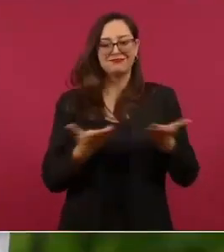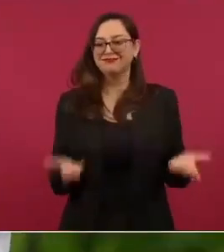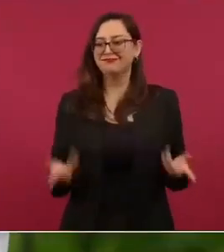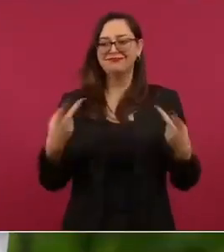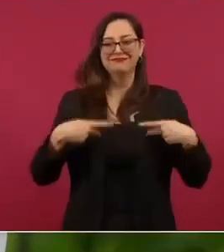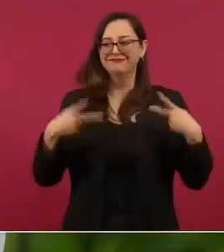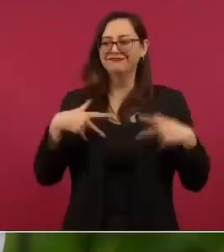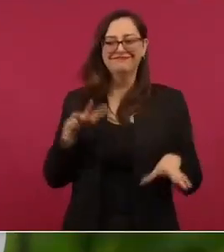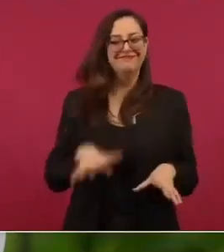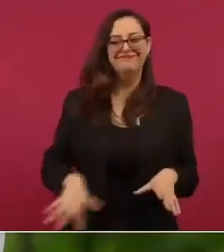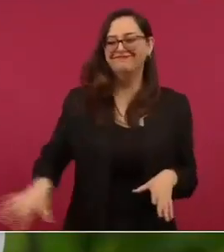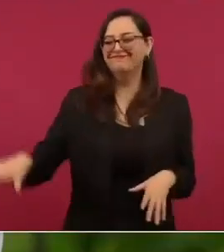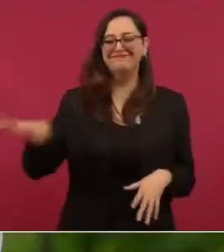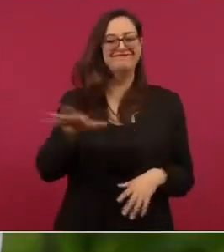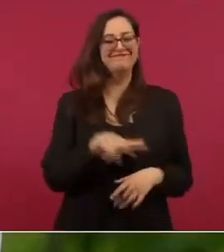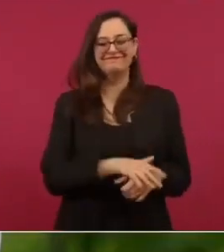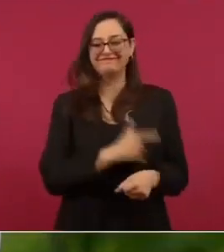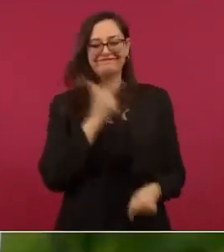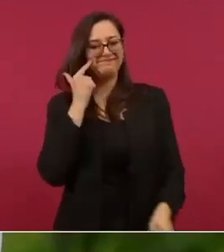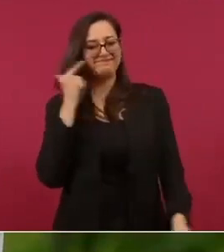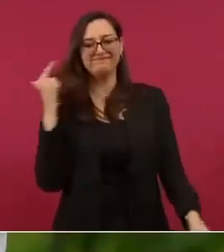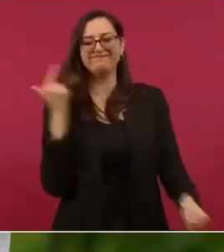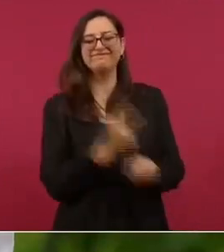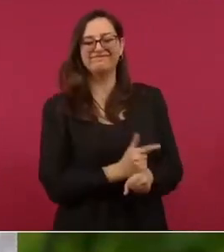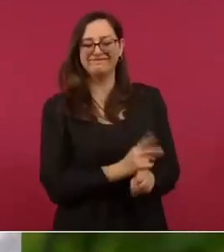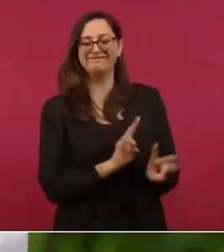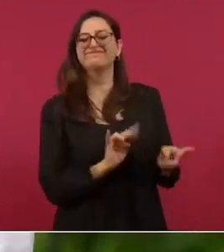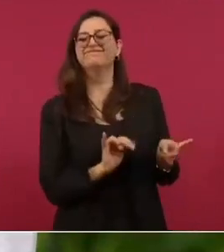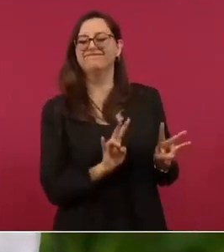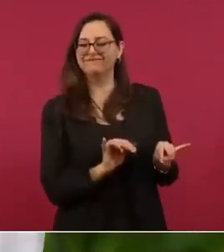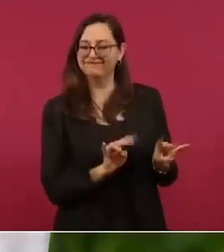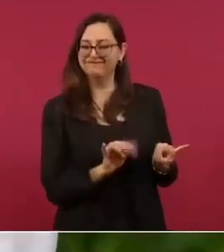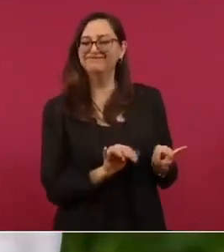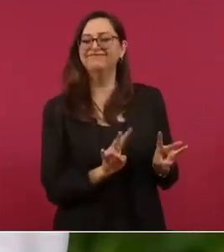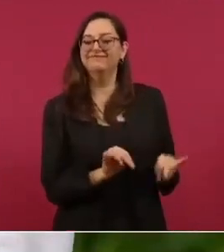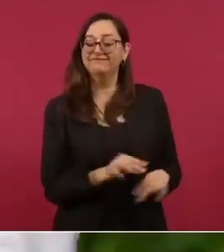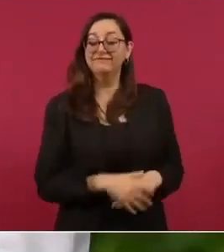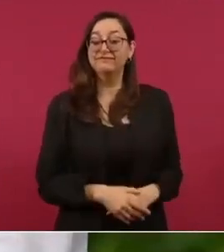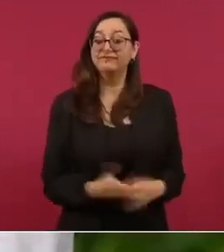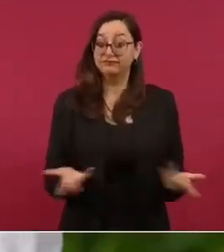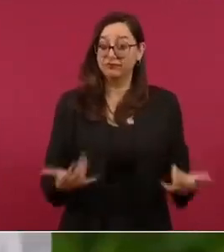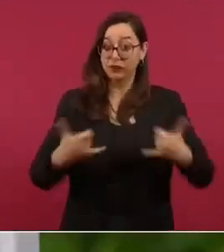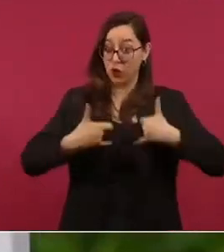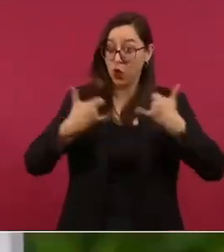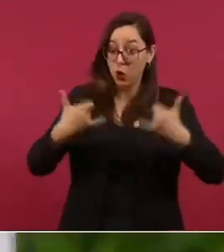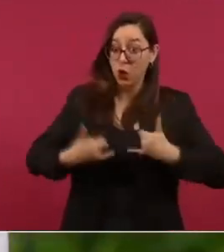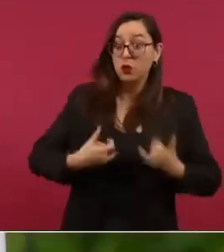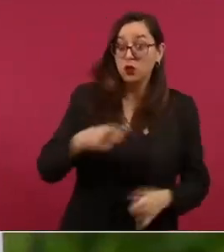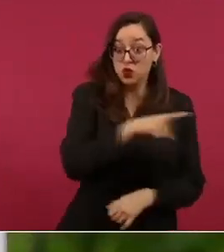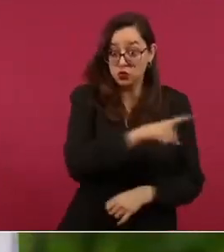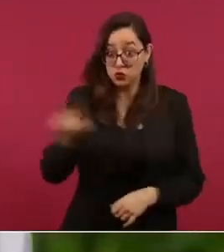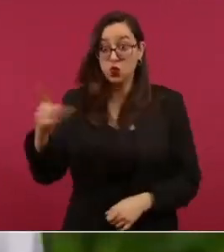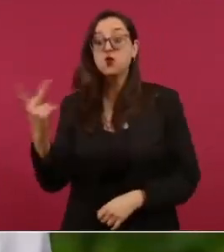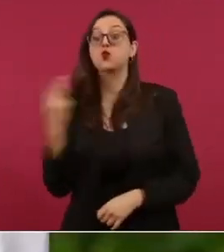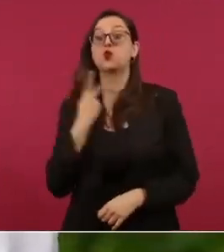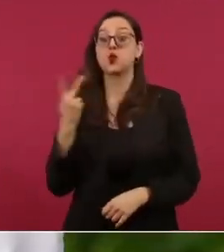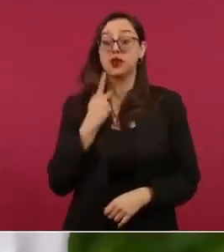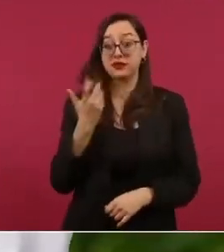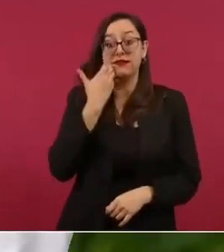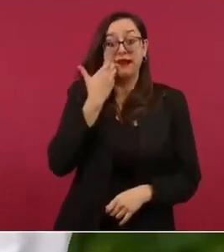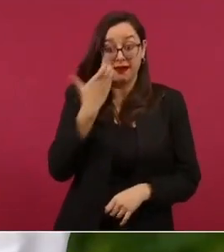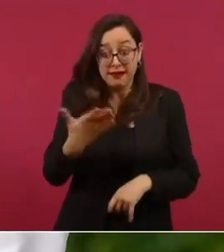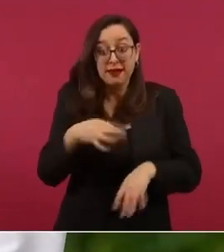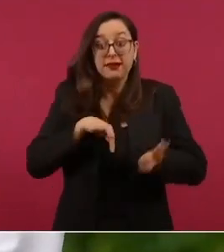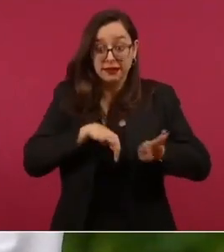el consejo a los jóvenes es si quieren dedicarse al noble oficio de la política